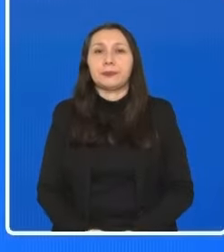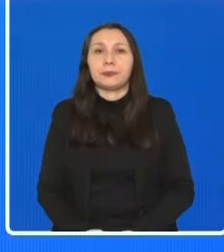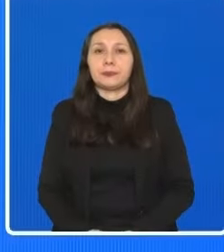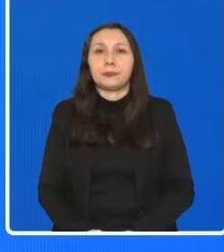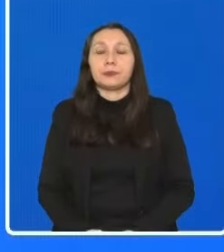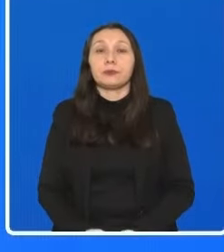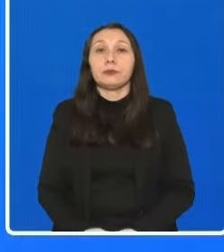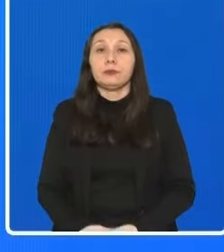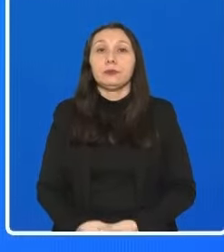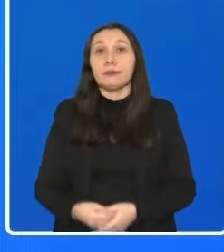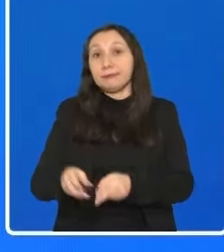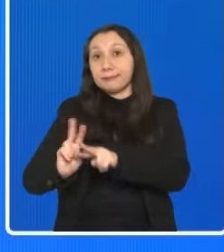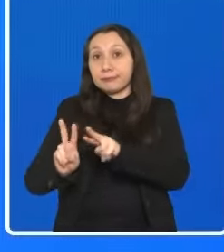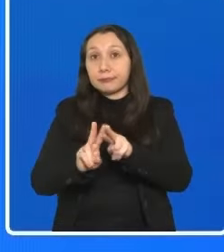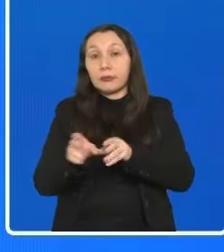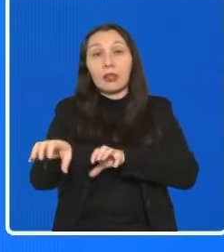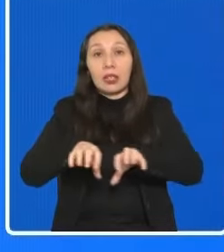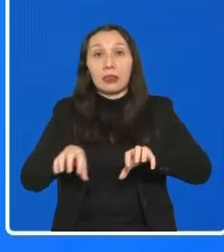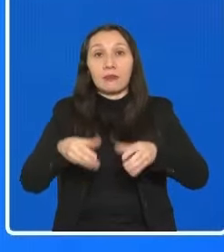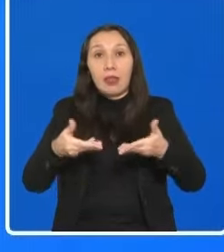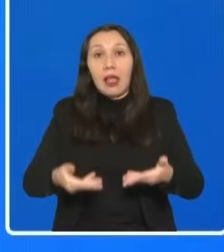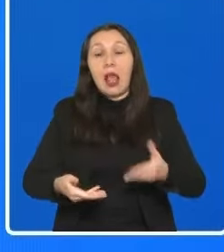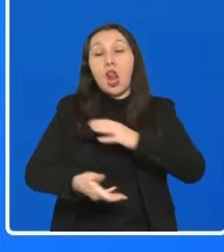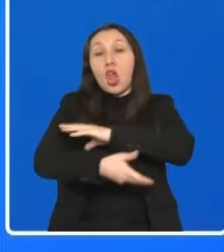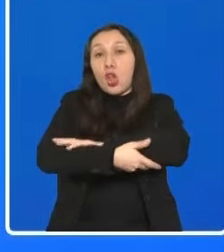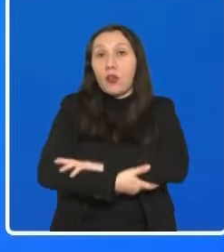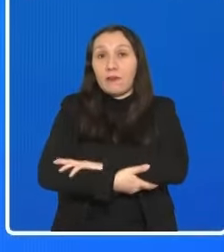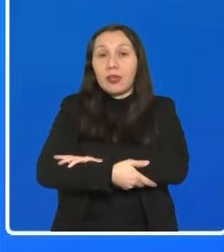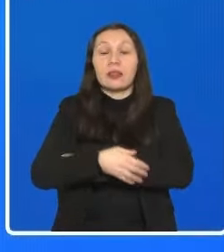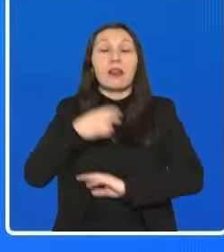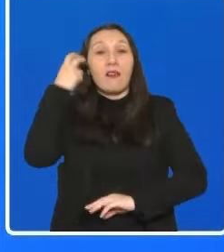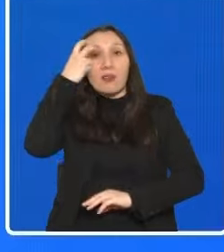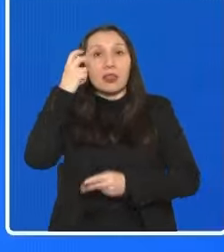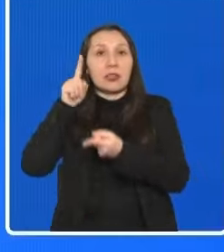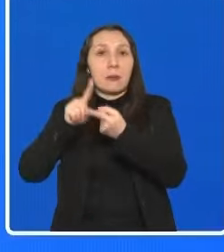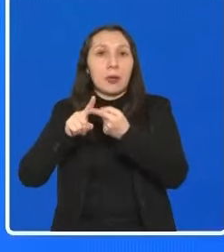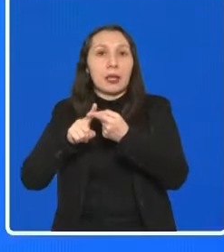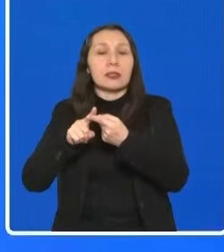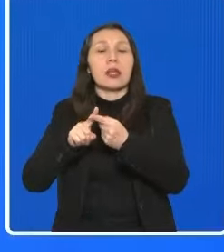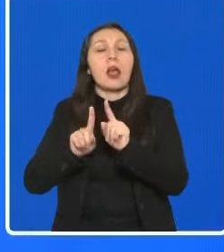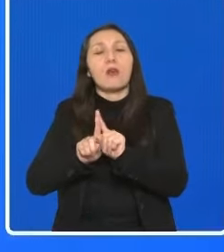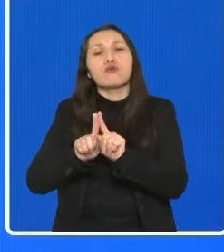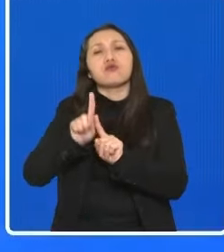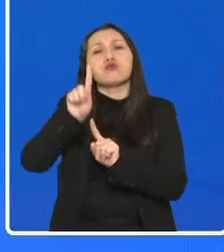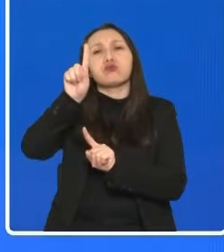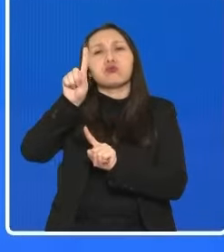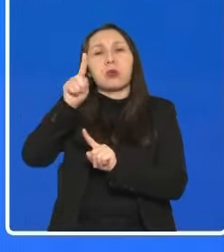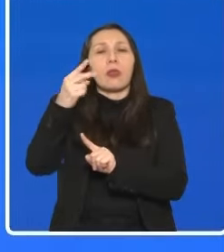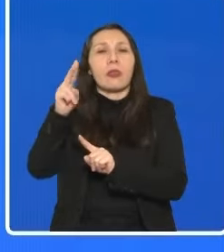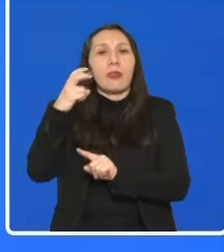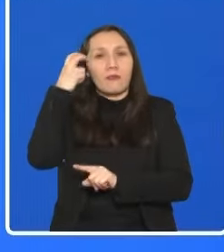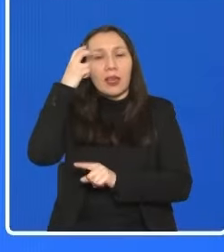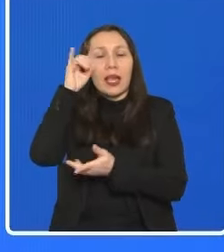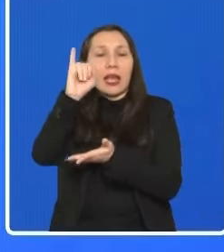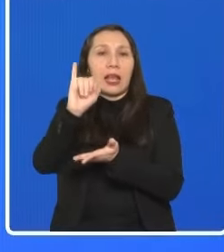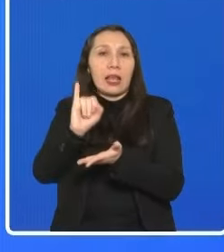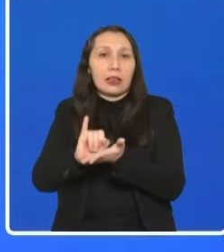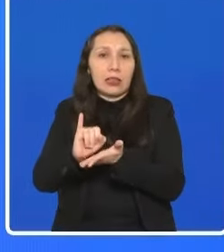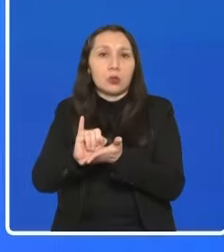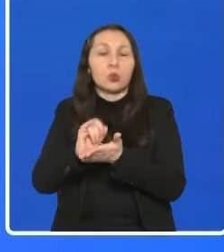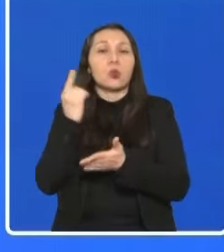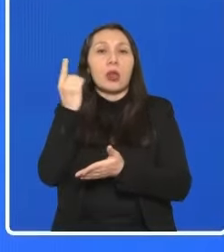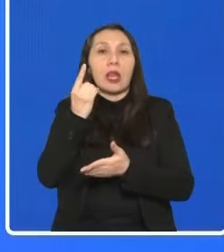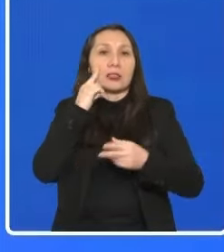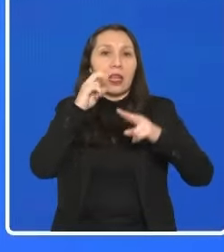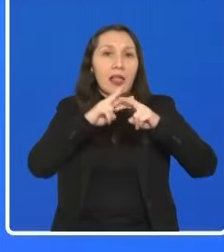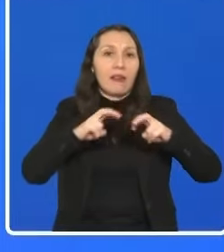En la ejecución de las actividades de este convenio, por parte de Brasil va a participar la Agencia Espacial Brasileña y el Instituto Nacional